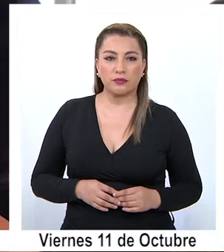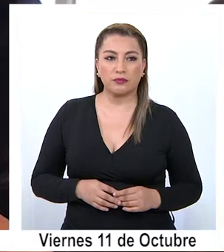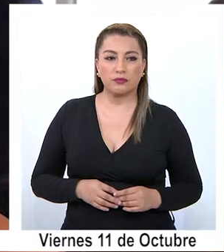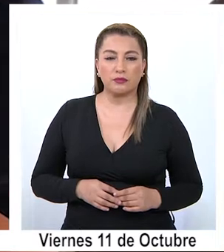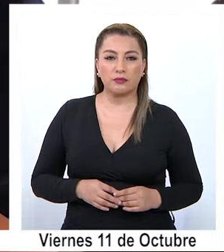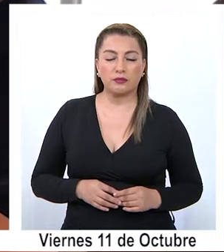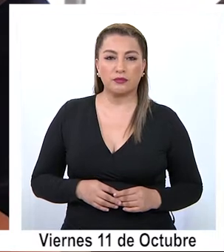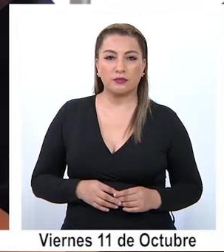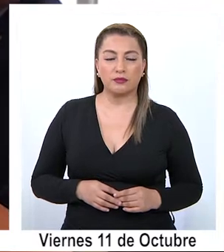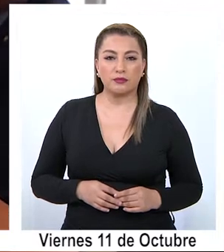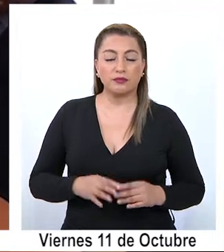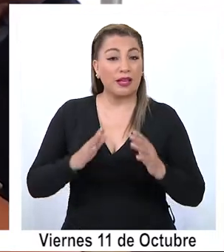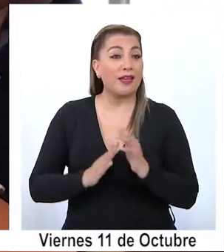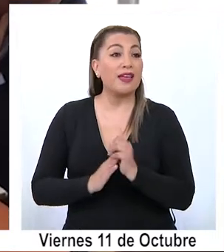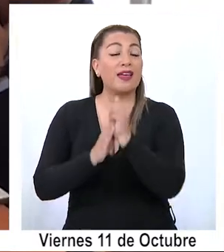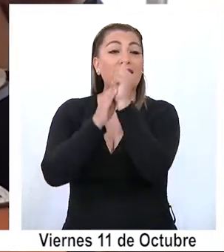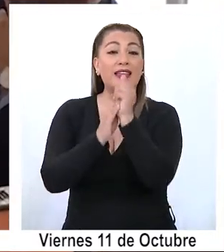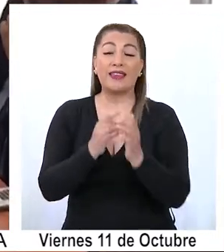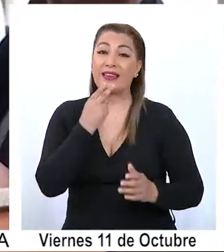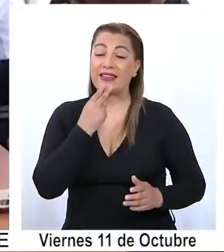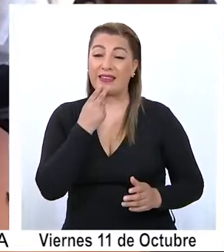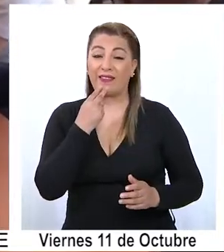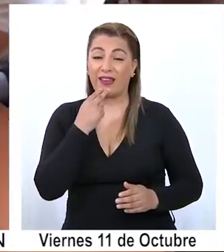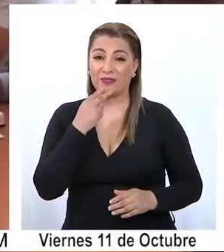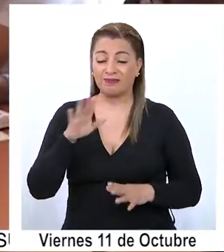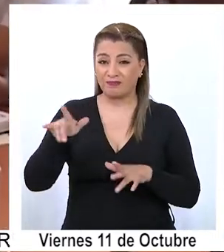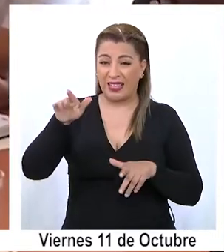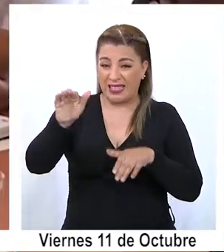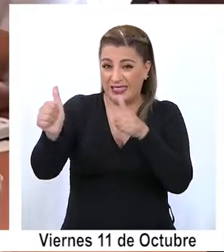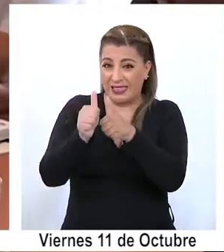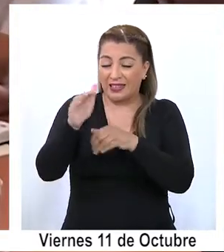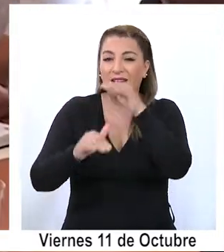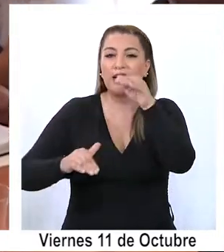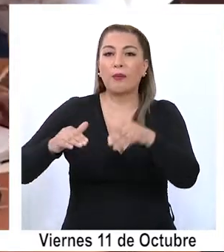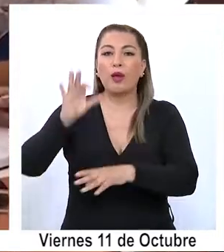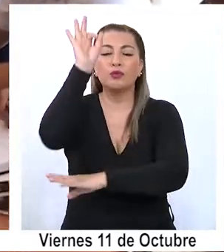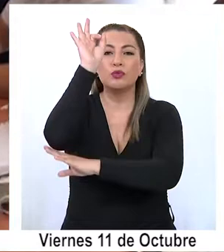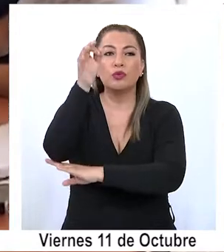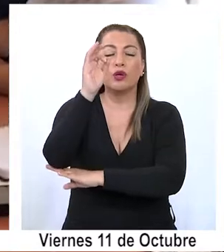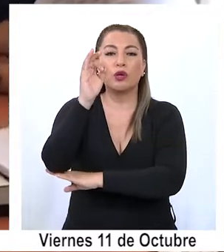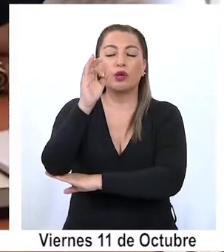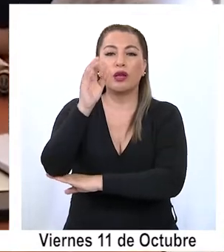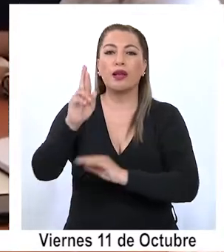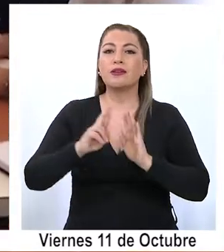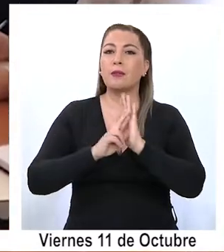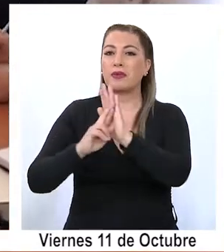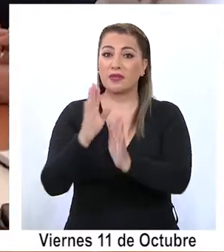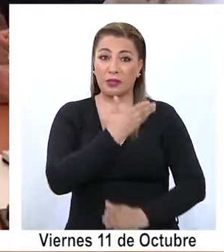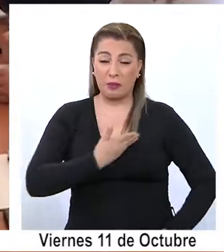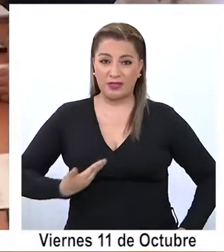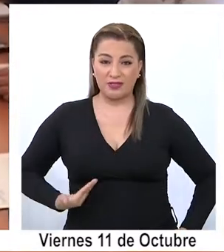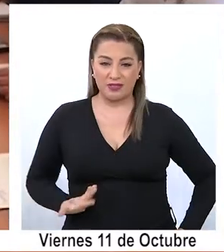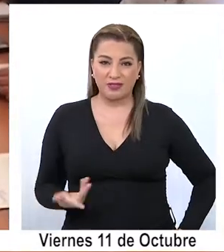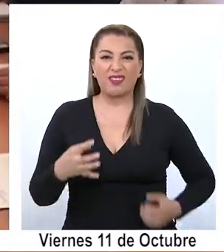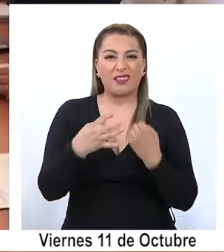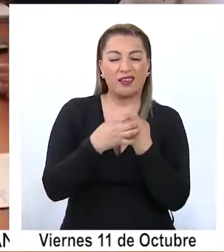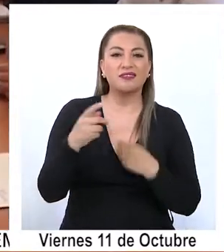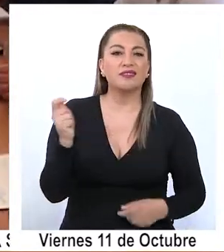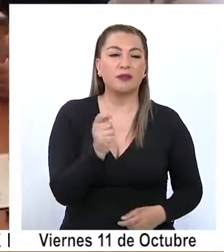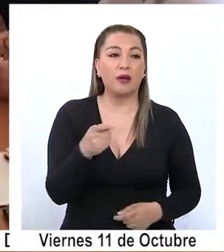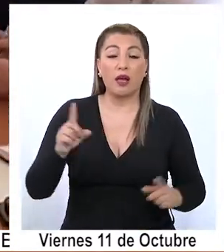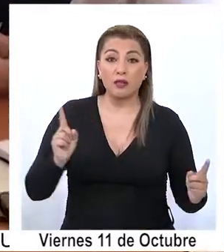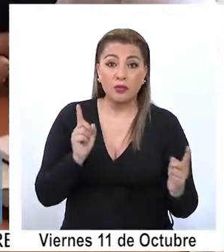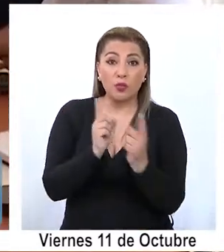Dirigentes de las caletas del borde costero sur de Iquique sostuvieron una reunión con el delegado presidencial. En el